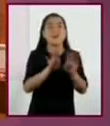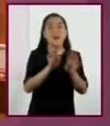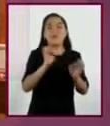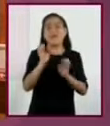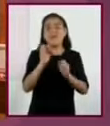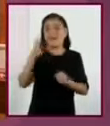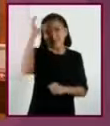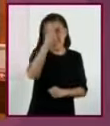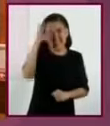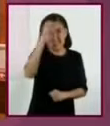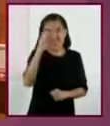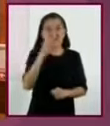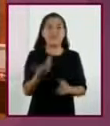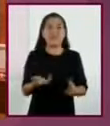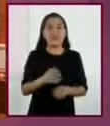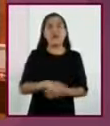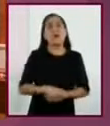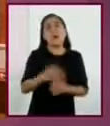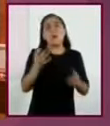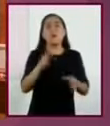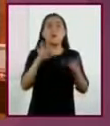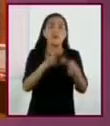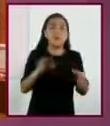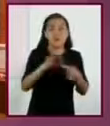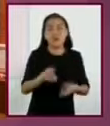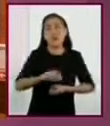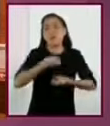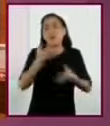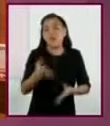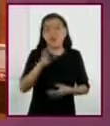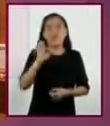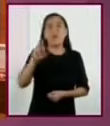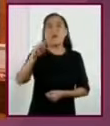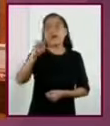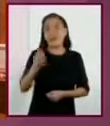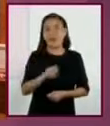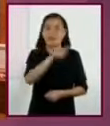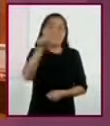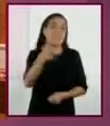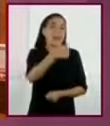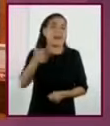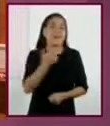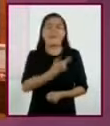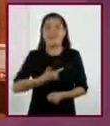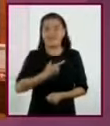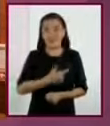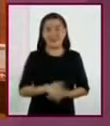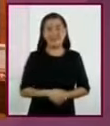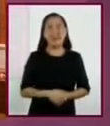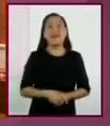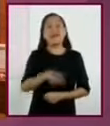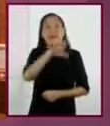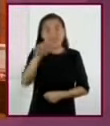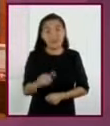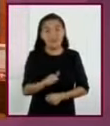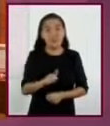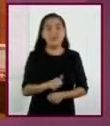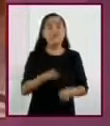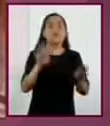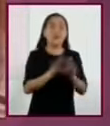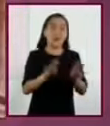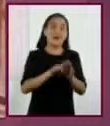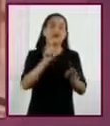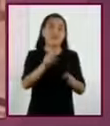científica o un cuento breve. Depende del paladar de cada quien. Después, vamos a rebosarlo